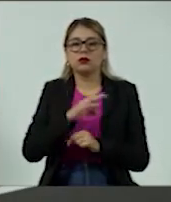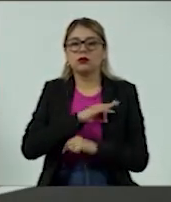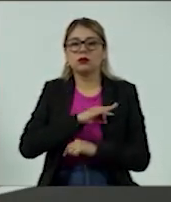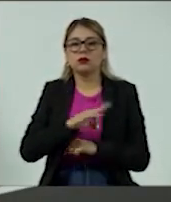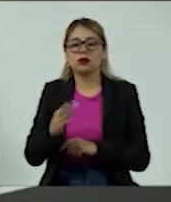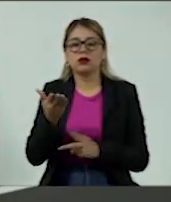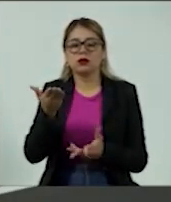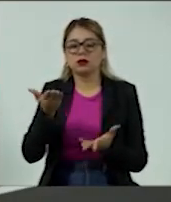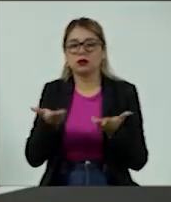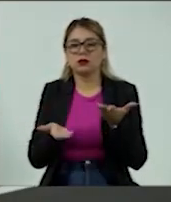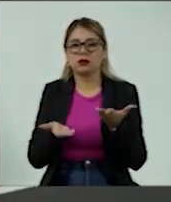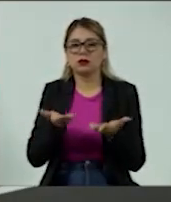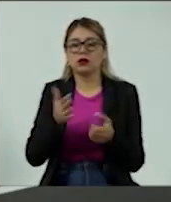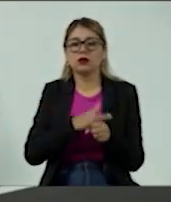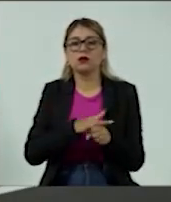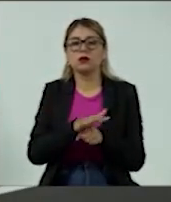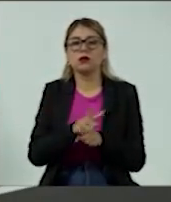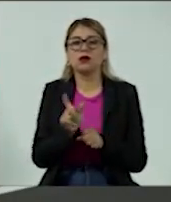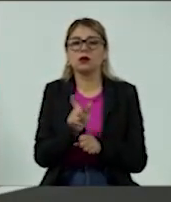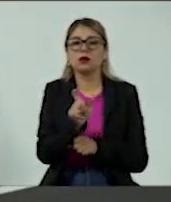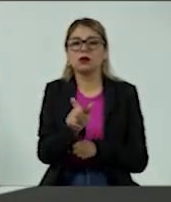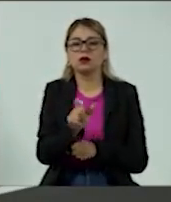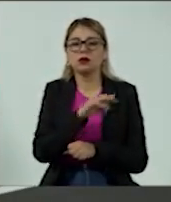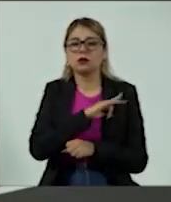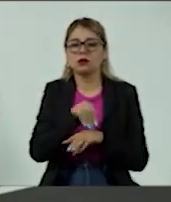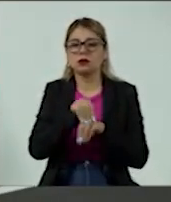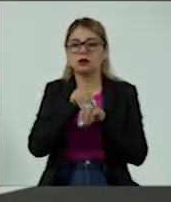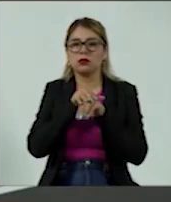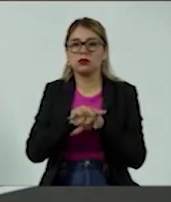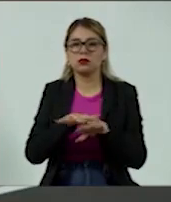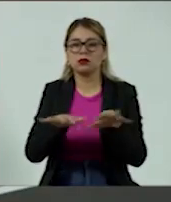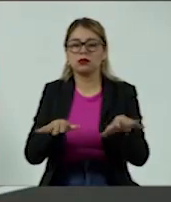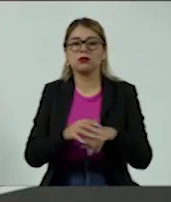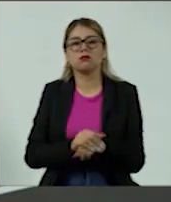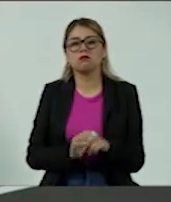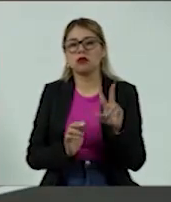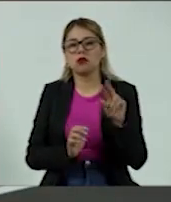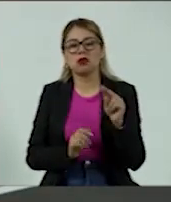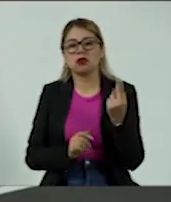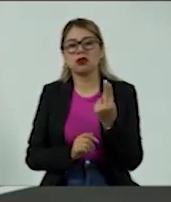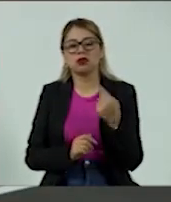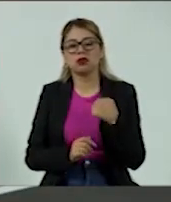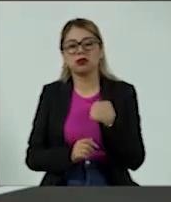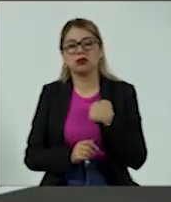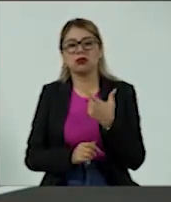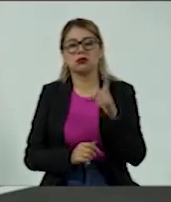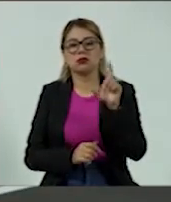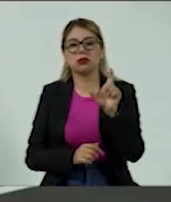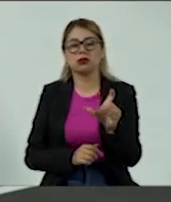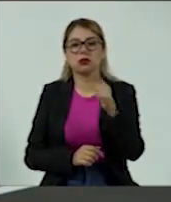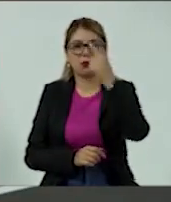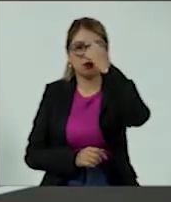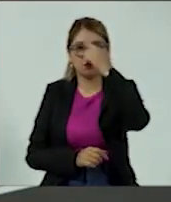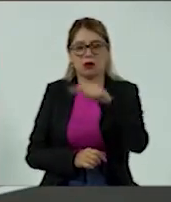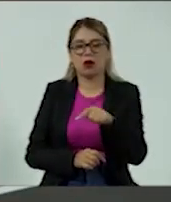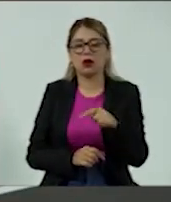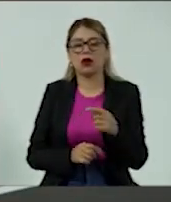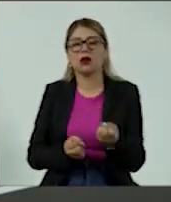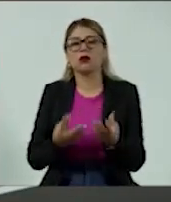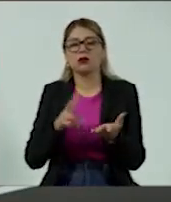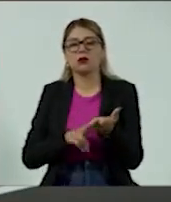comparar entre tarjetas, se debe de publicar, entonces no es necesario que yo ya tenga una tarjeta para ver mi estado de cuenta y ver el CAT.